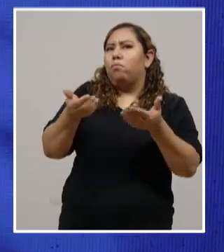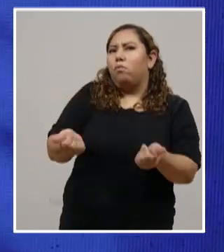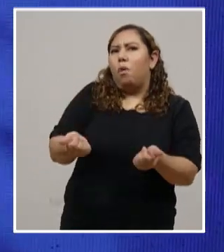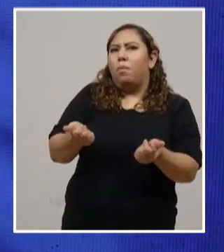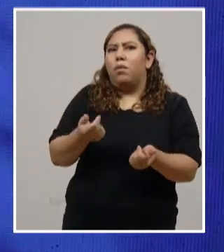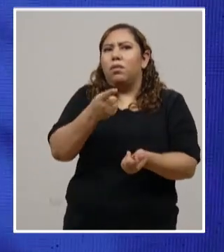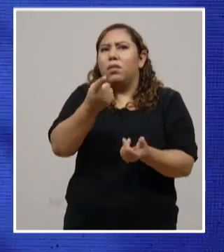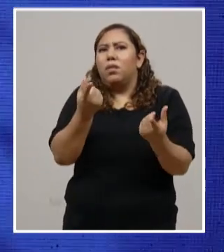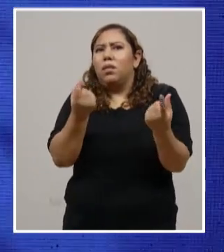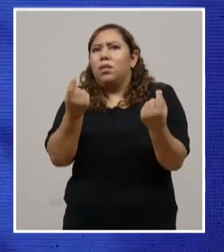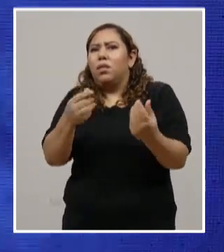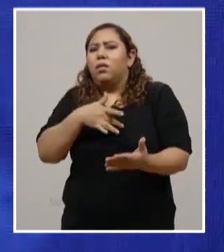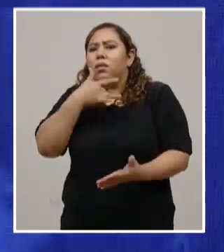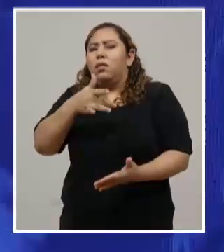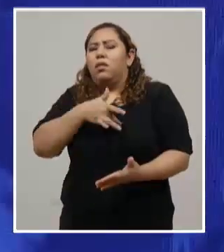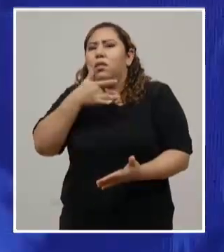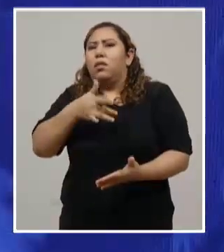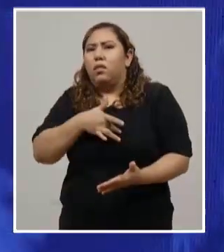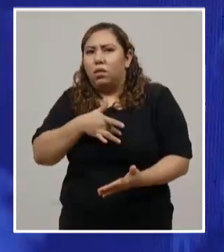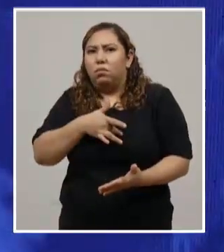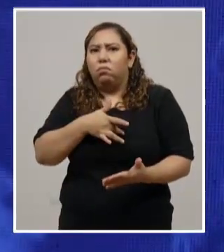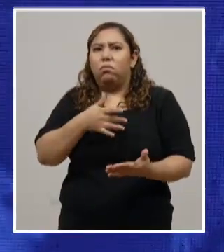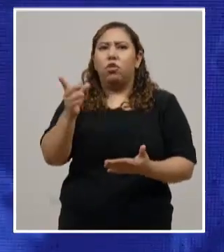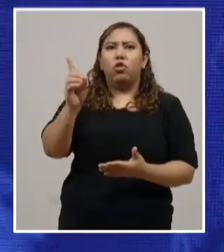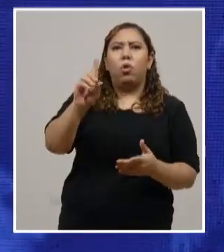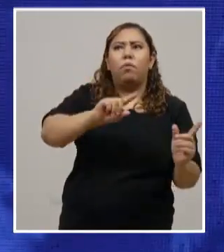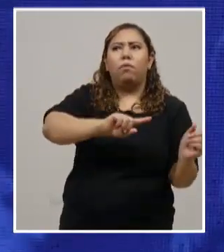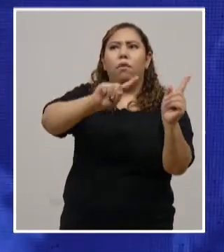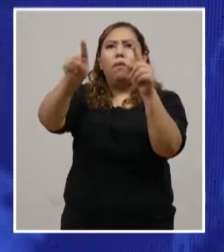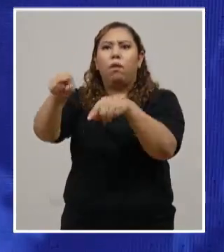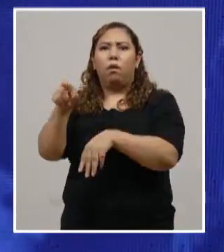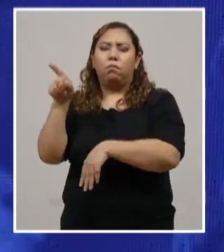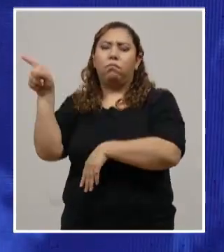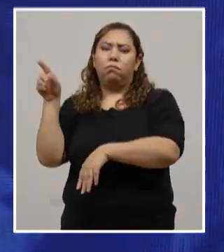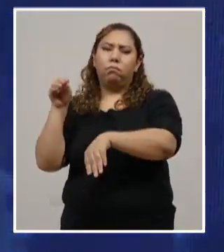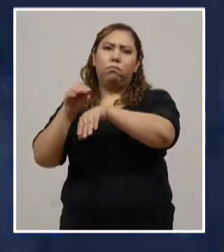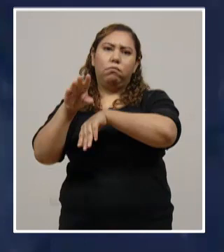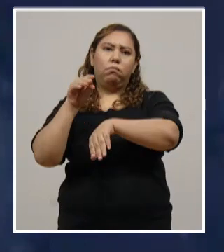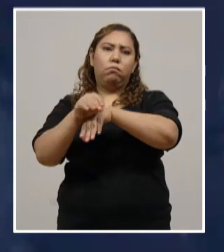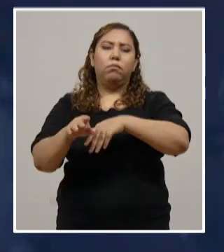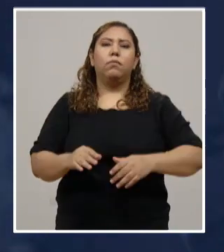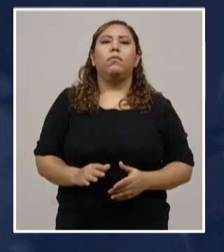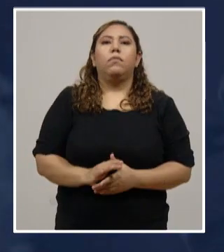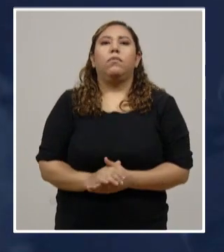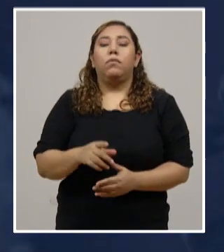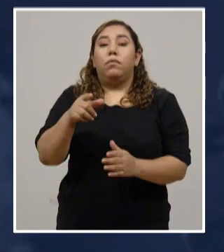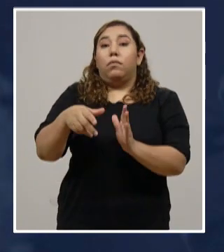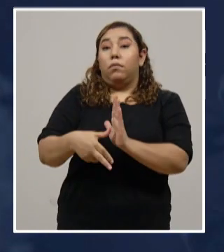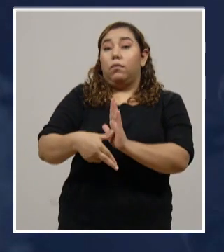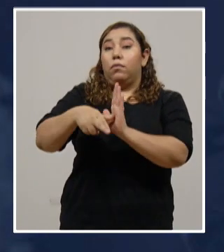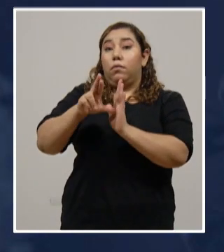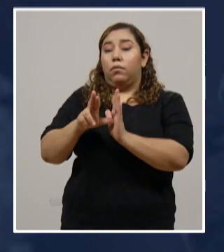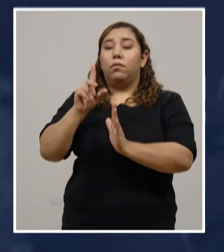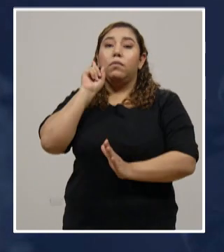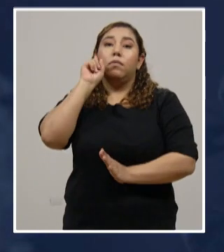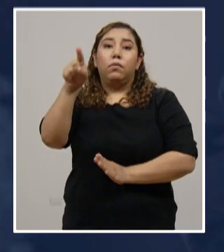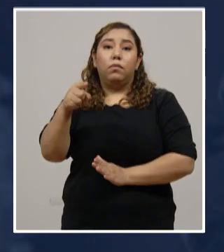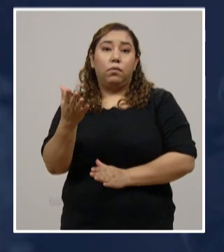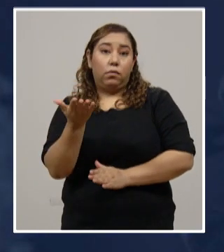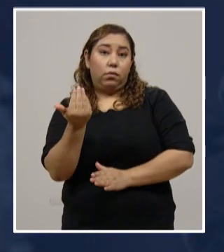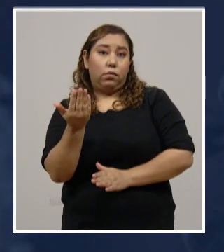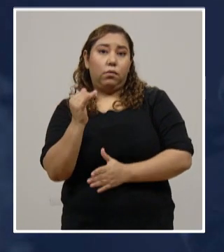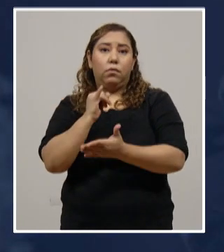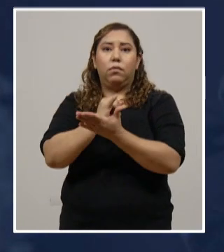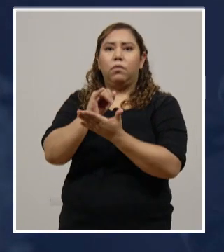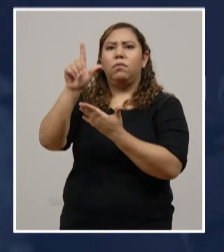sintomatología, ya sea de COVID o cualquier otra enfermedad. Y siempre para recordar, el día de mañana 15 de